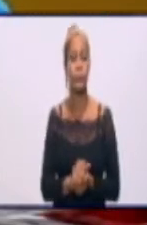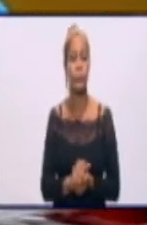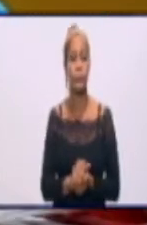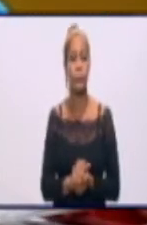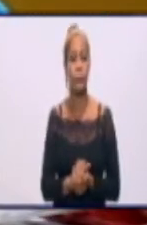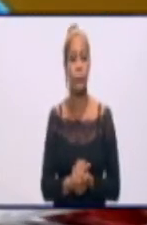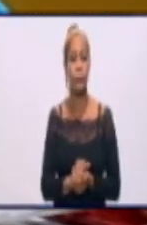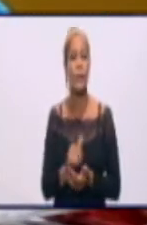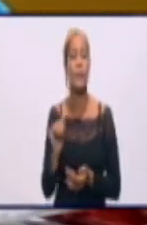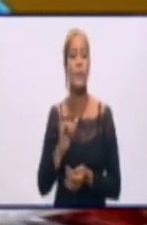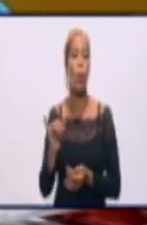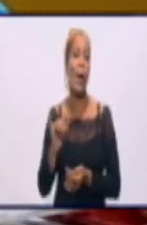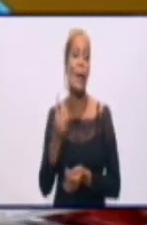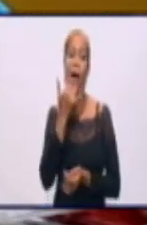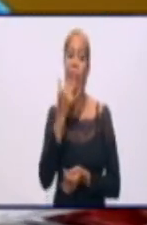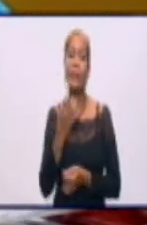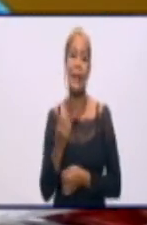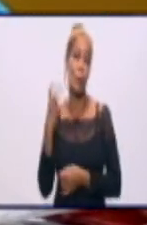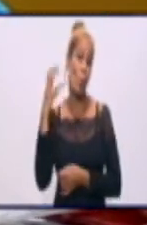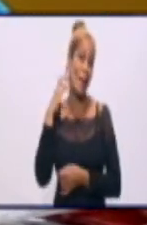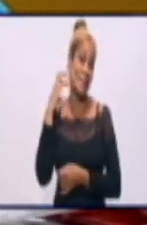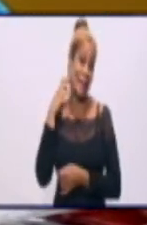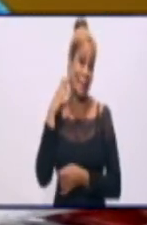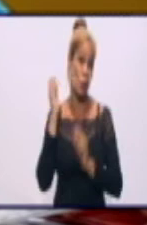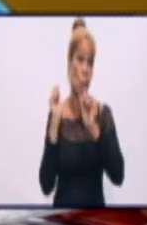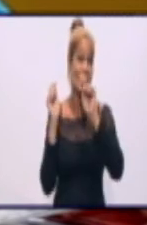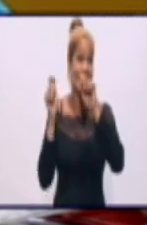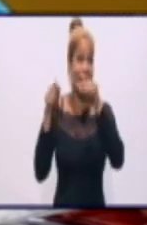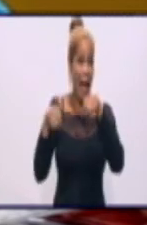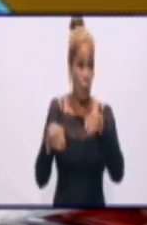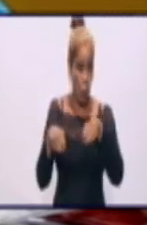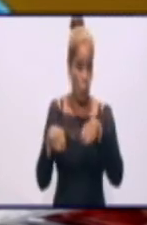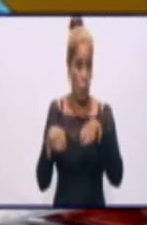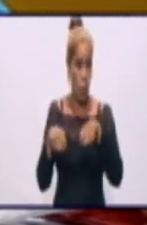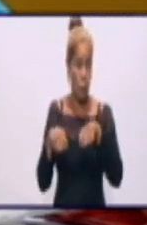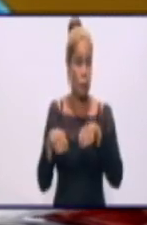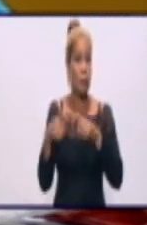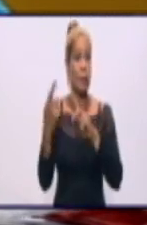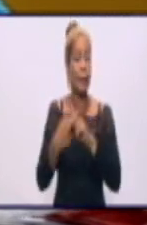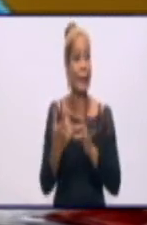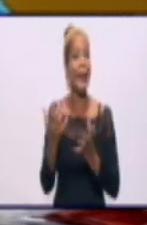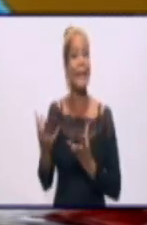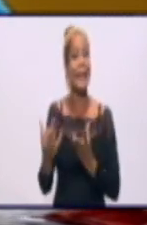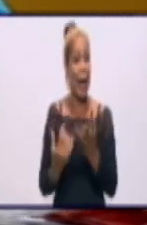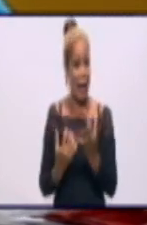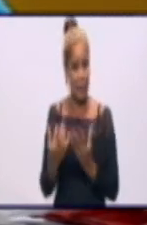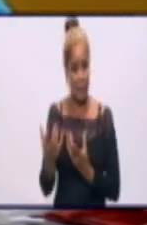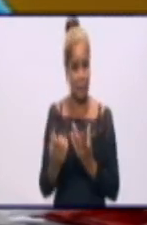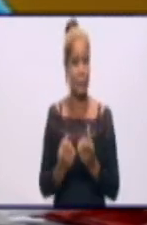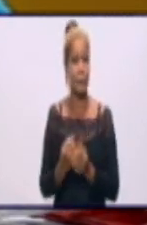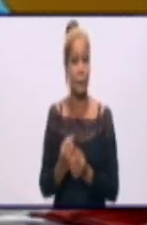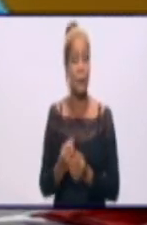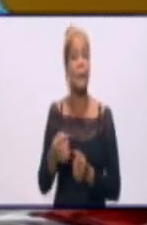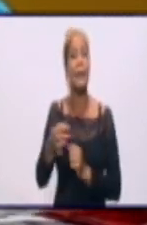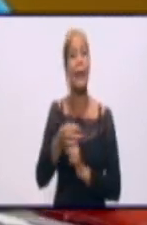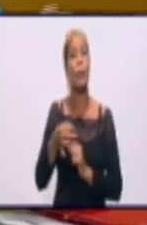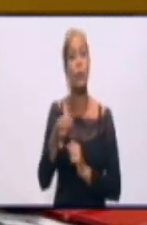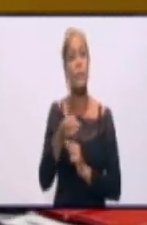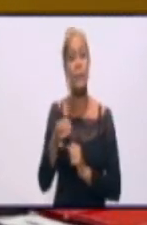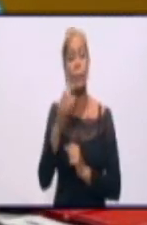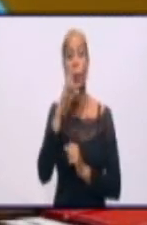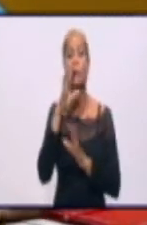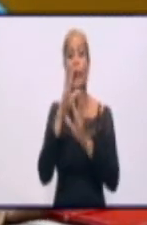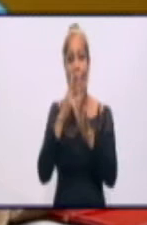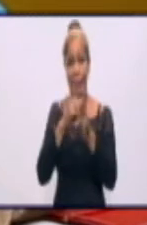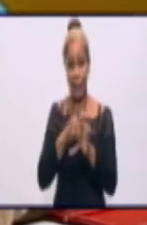está afectado en Manzanillo, Saco, que es el centro del pueblo de Manzanillo, y General Benítez en Manzanillo, y el municipio de Niquero. Eso